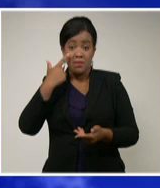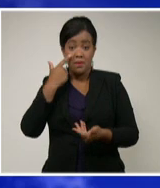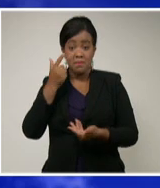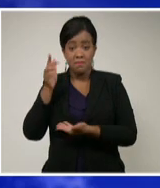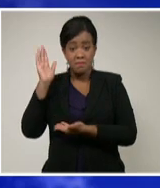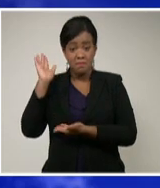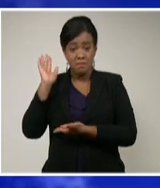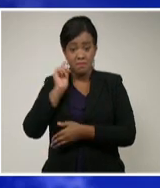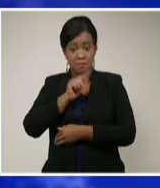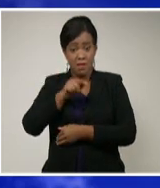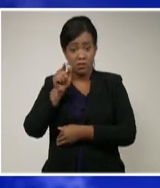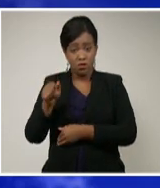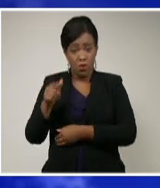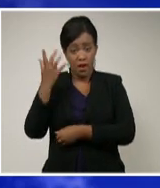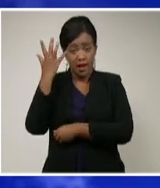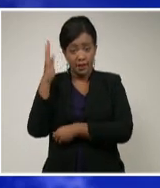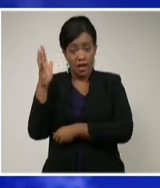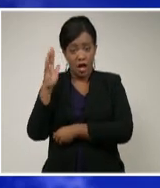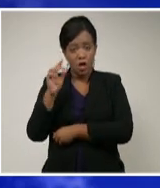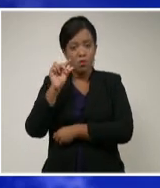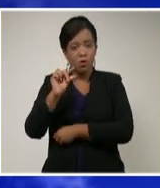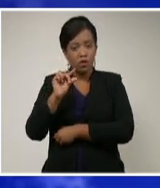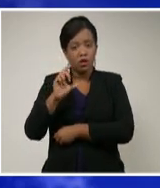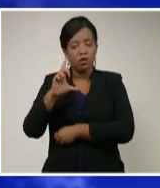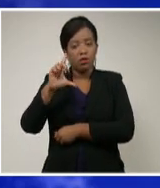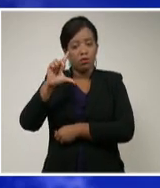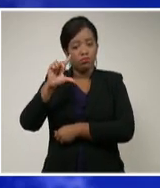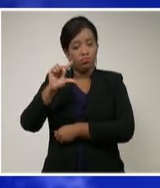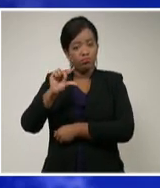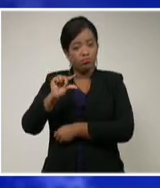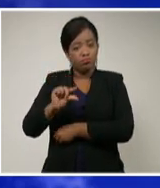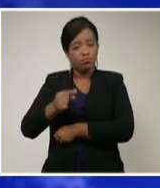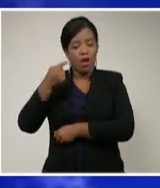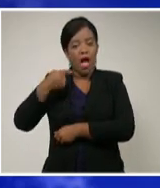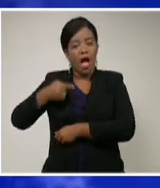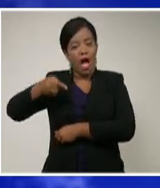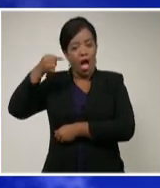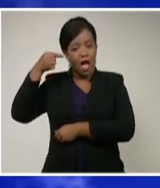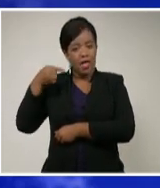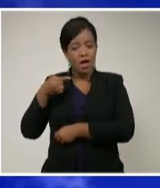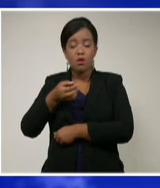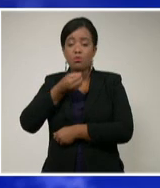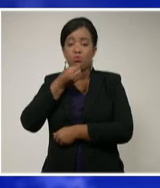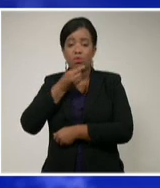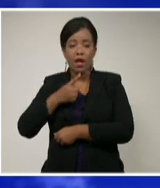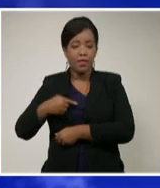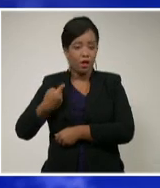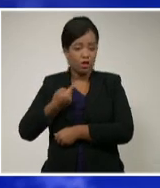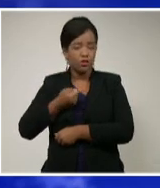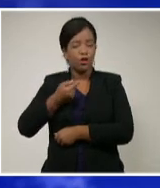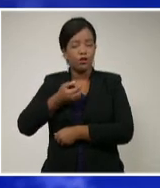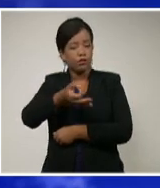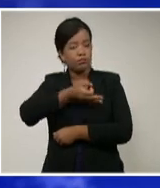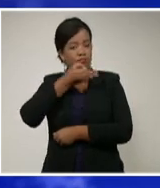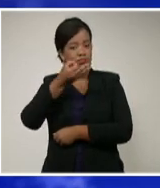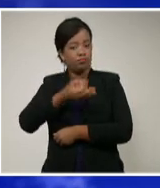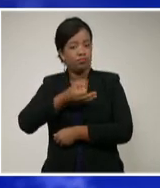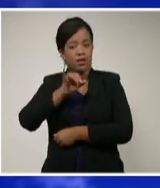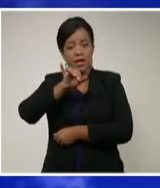se ve la reducción que tuvimos en el día de ayer y podemos decir que con